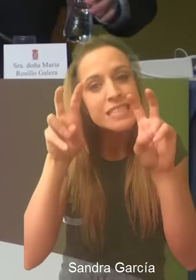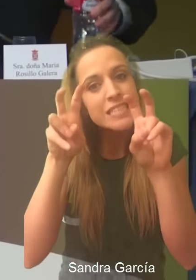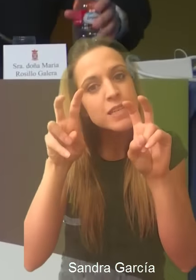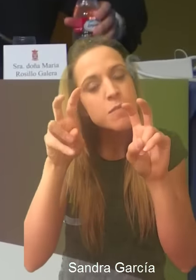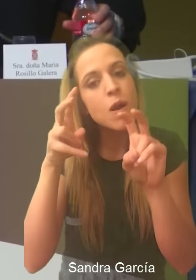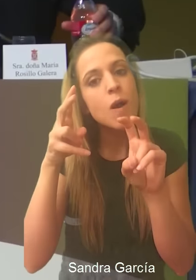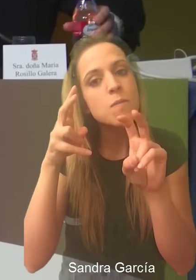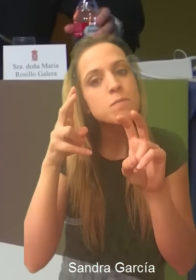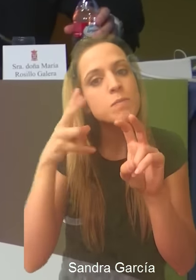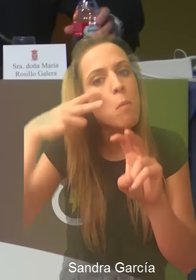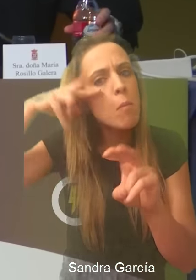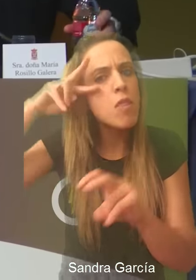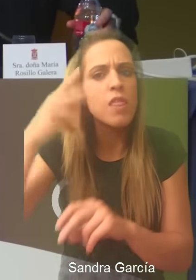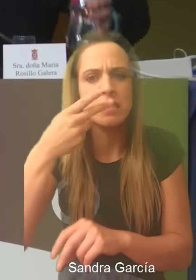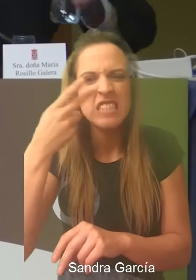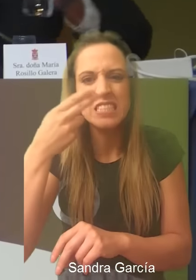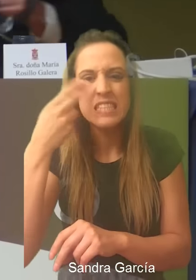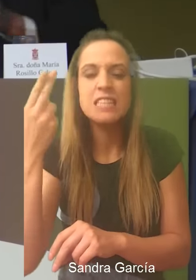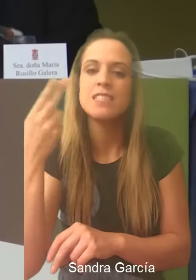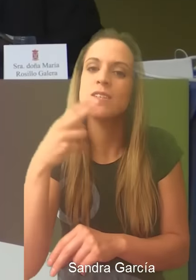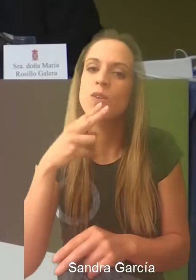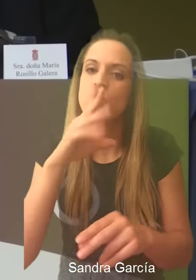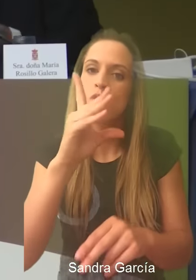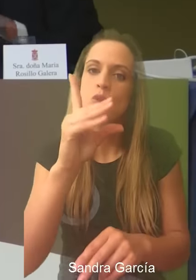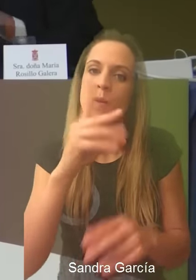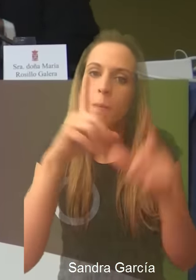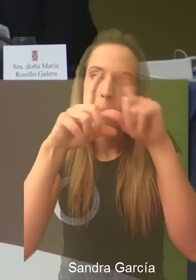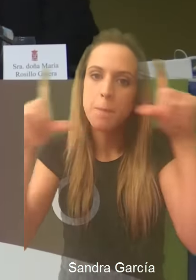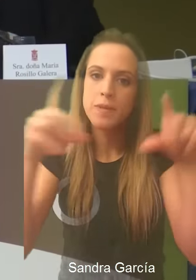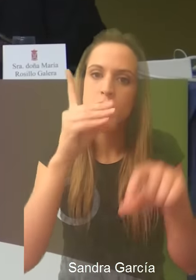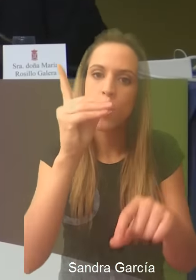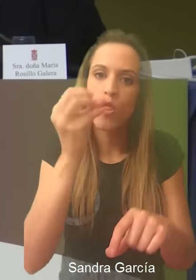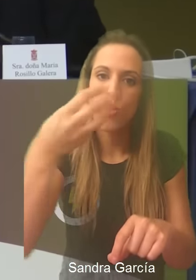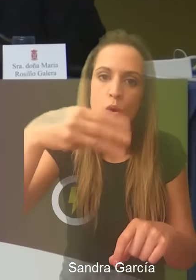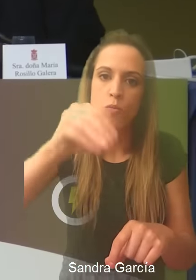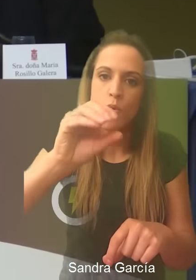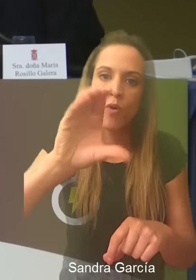interesante experiencia de Domo Electra Instalaciones.